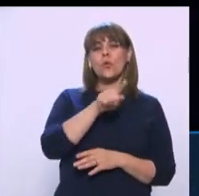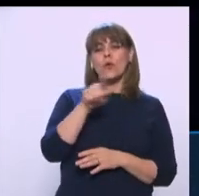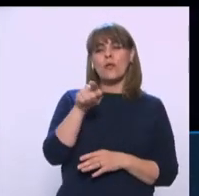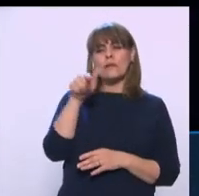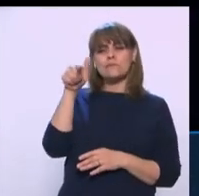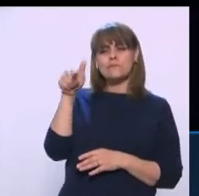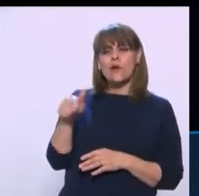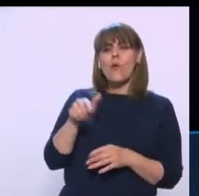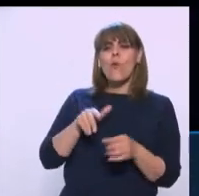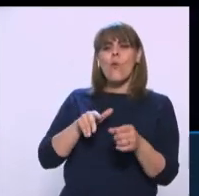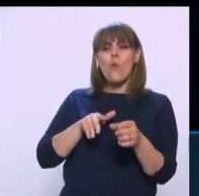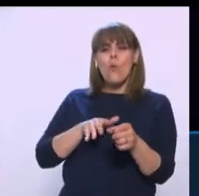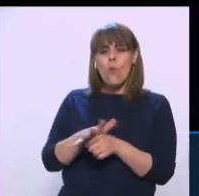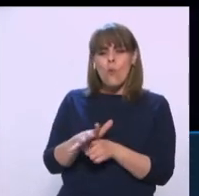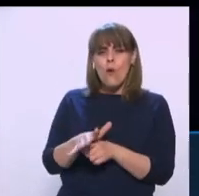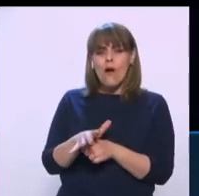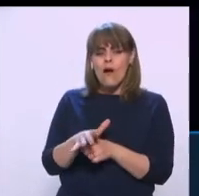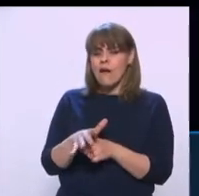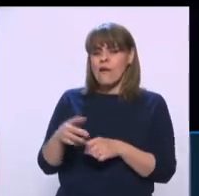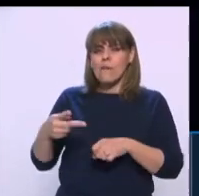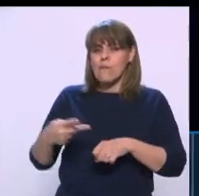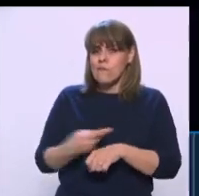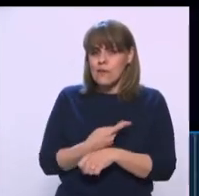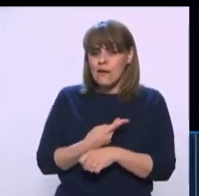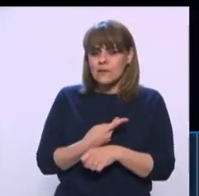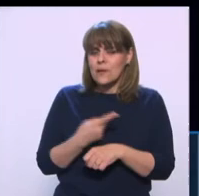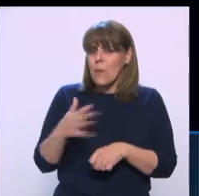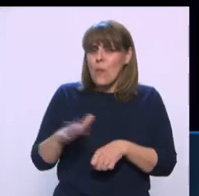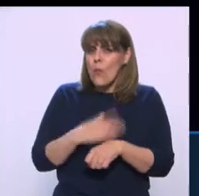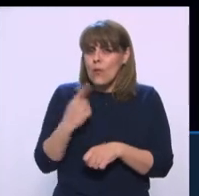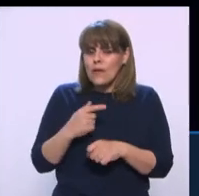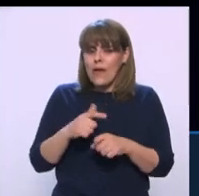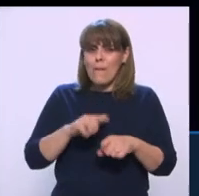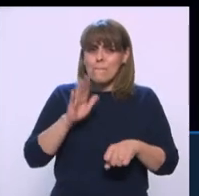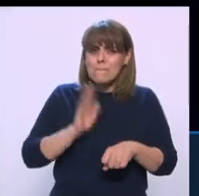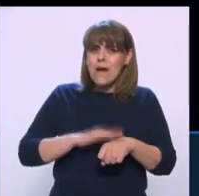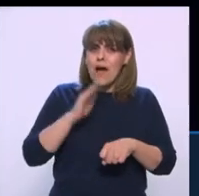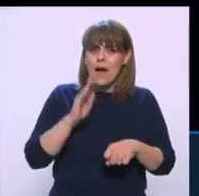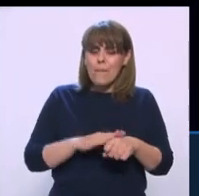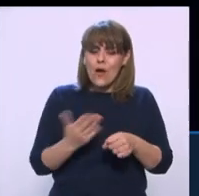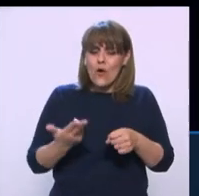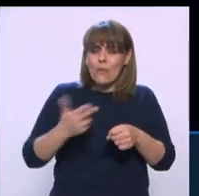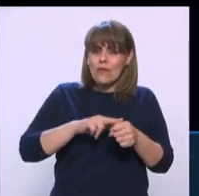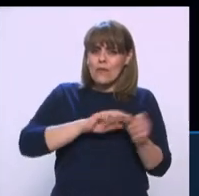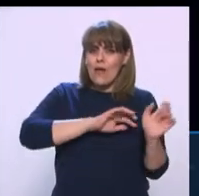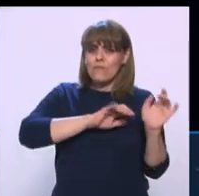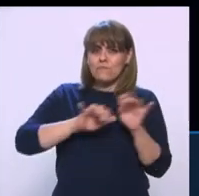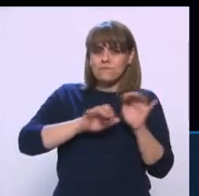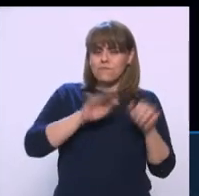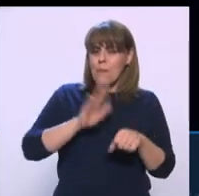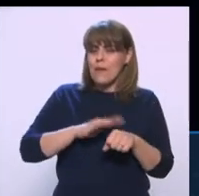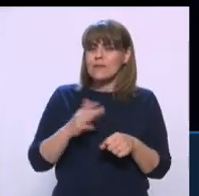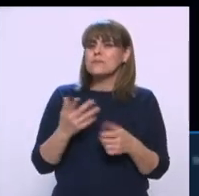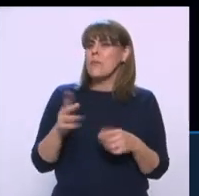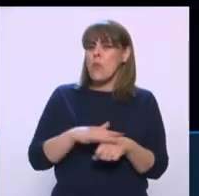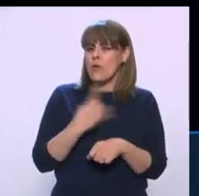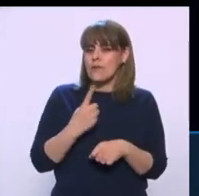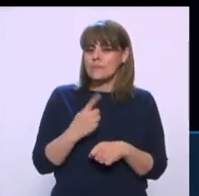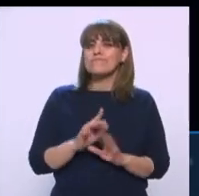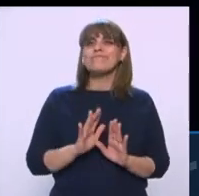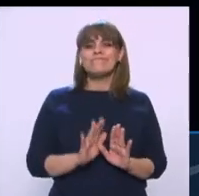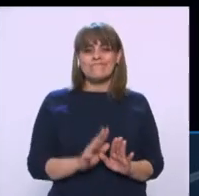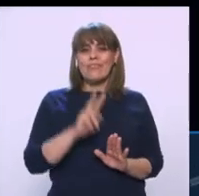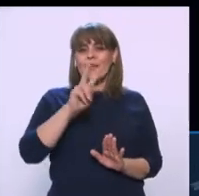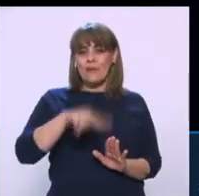han derivado en este aumento de hospitalizaciones? Sí, bueno, en términos generales hay un